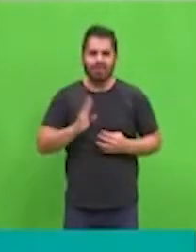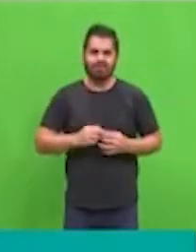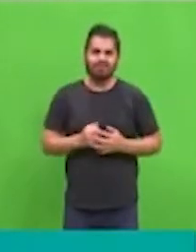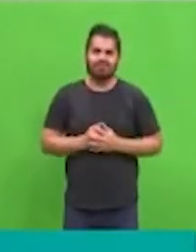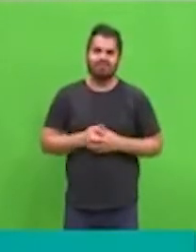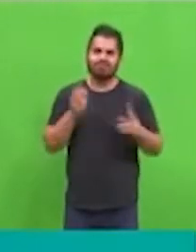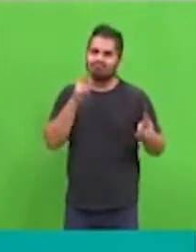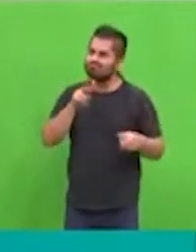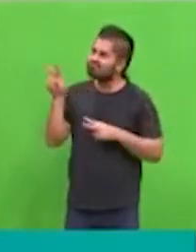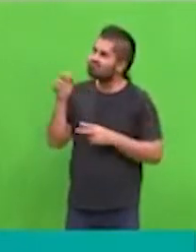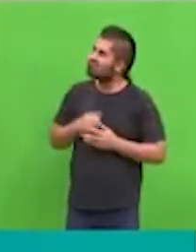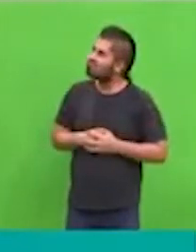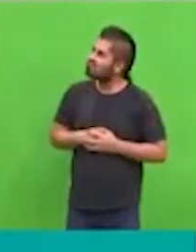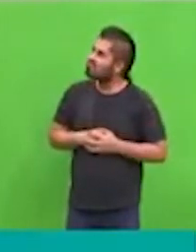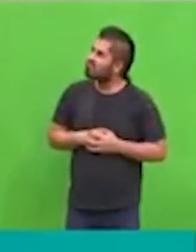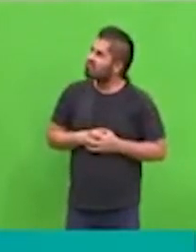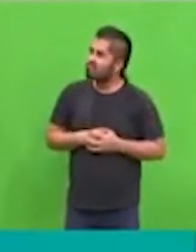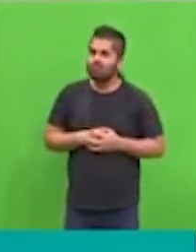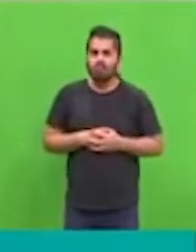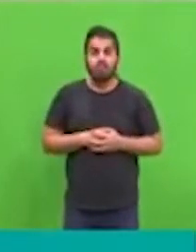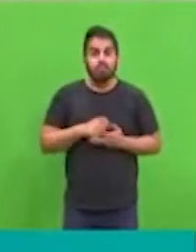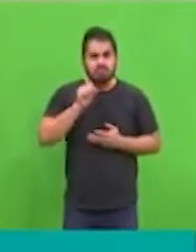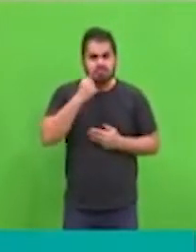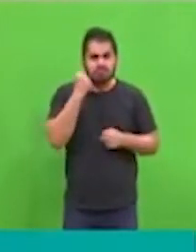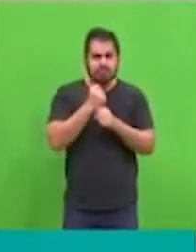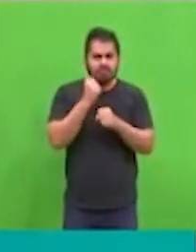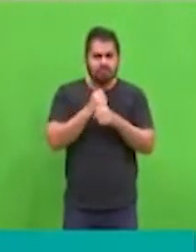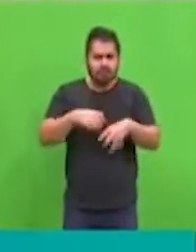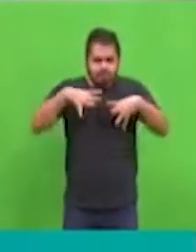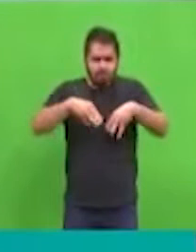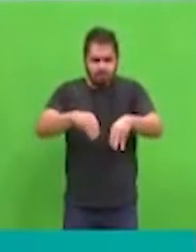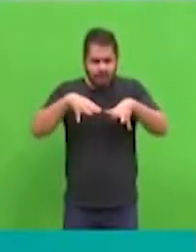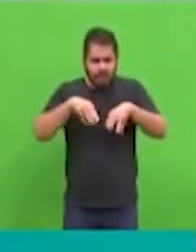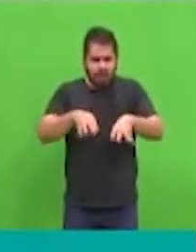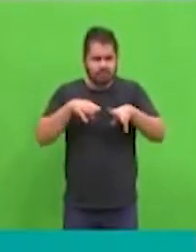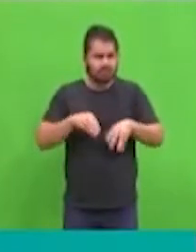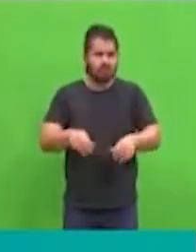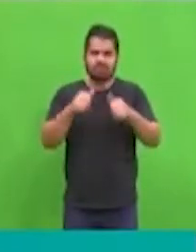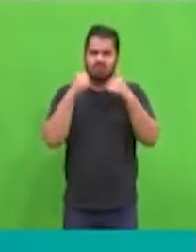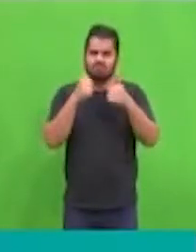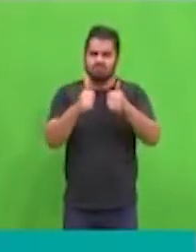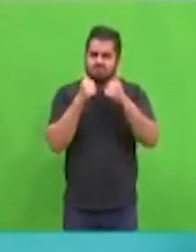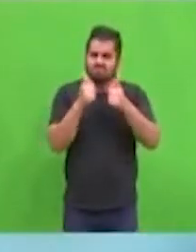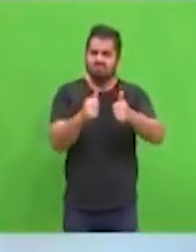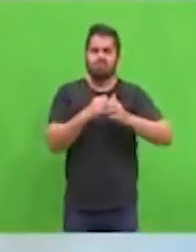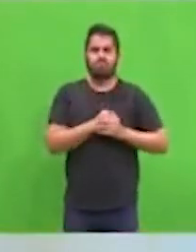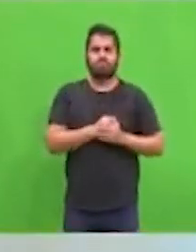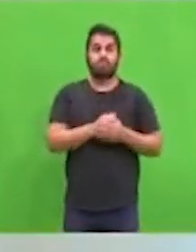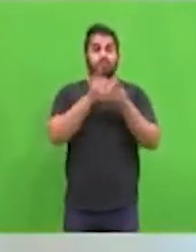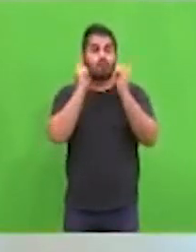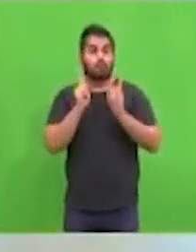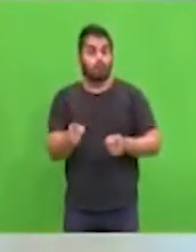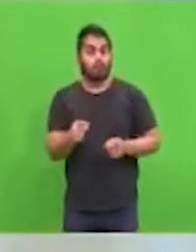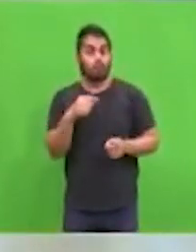la parte técnica y la parte legislativa, para poder replicar acá con contenido que va a ser producido en Paraguay, para